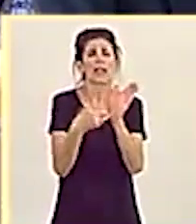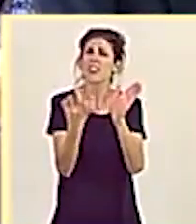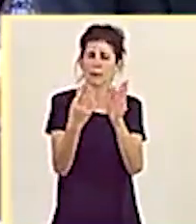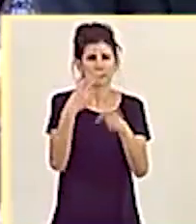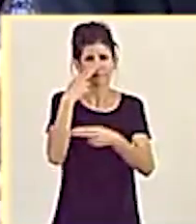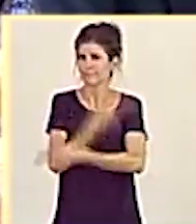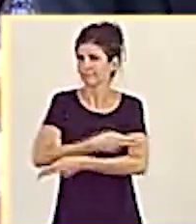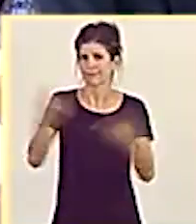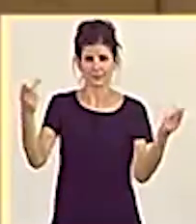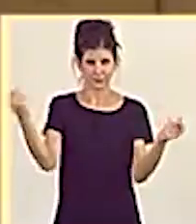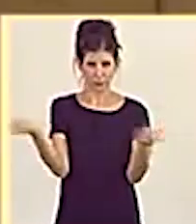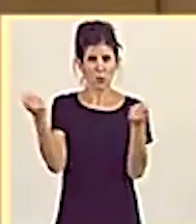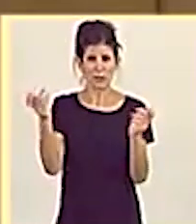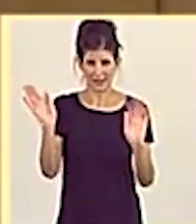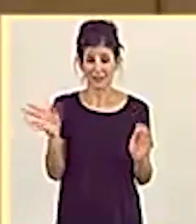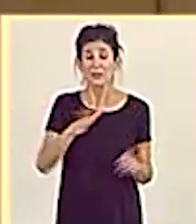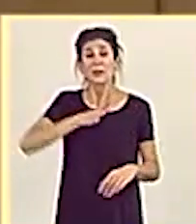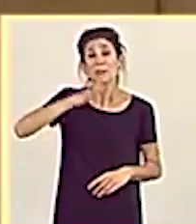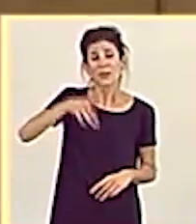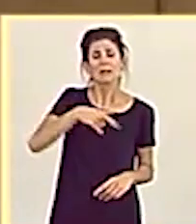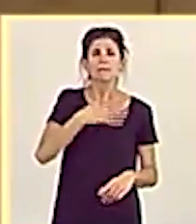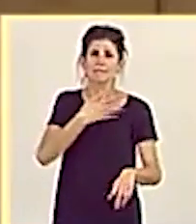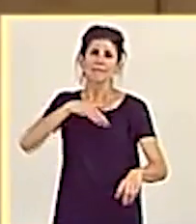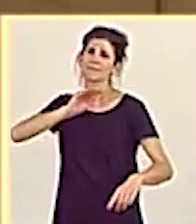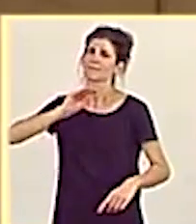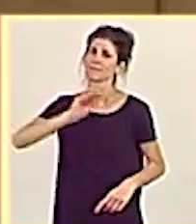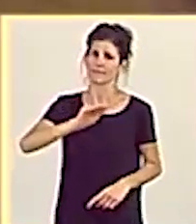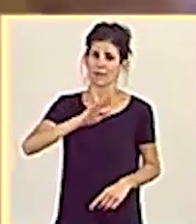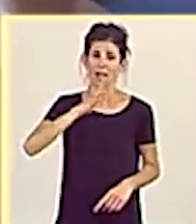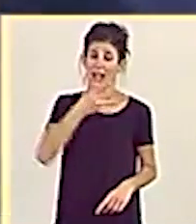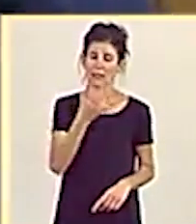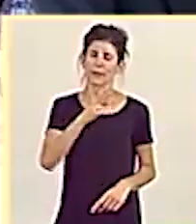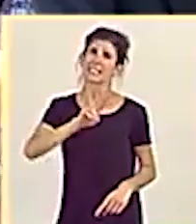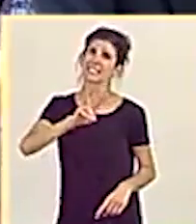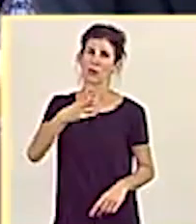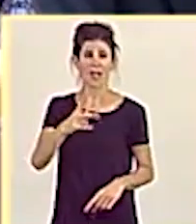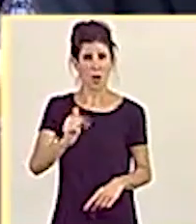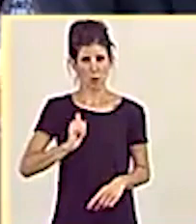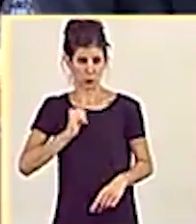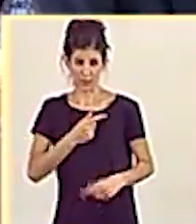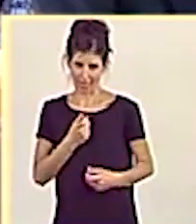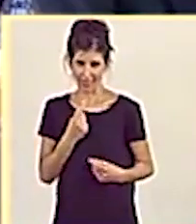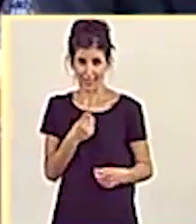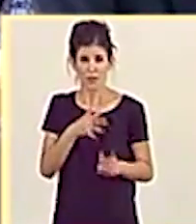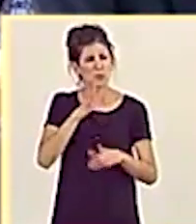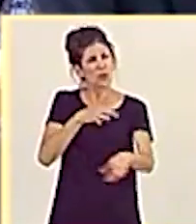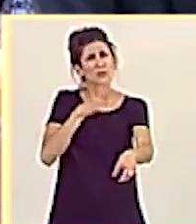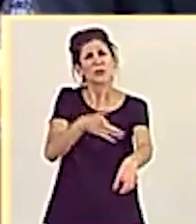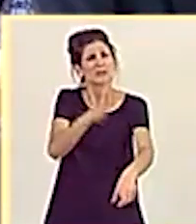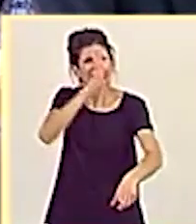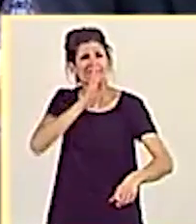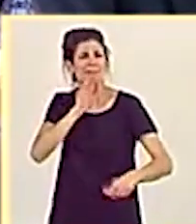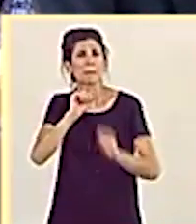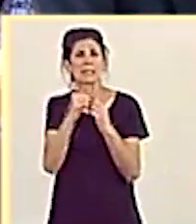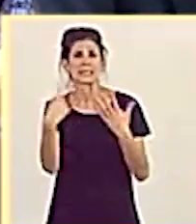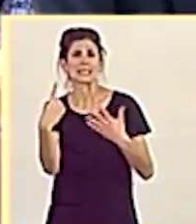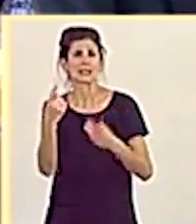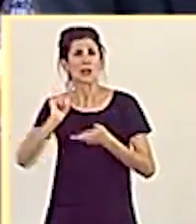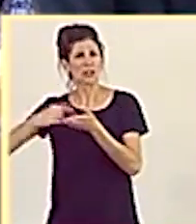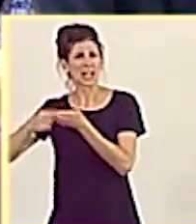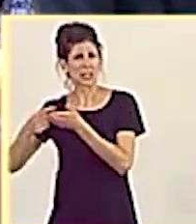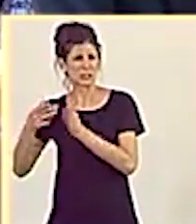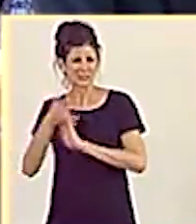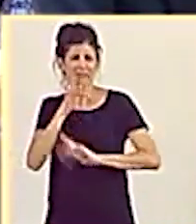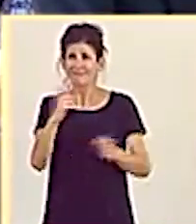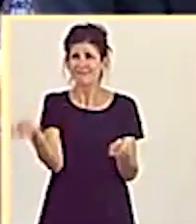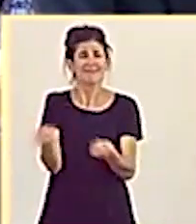publicarse. Por eso le quiero preguntar, y ahora tiene una segunda oportunidad, por qué ha ocultado esos 26 contratos y